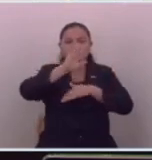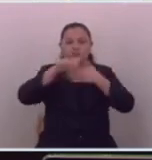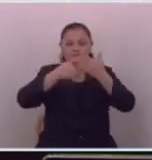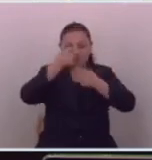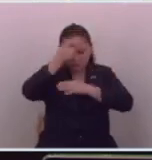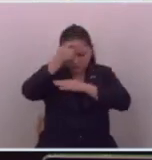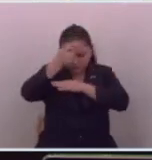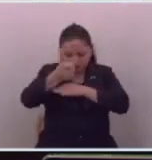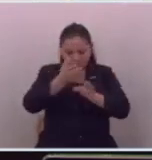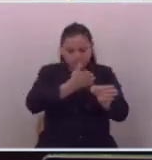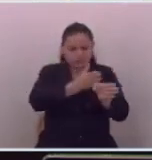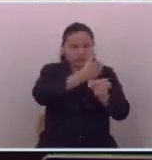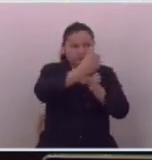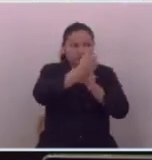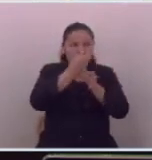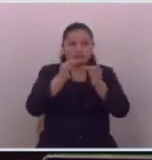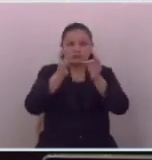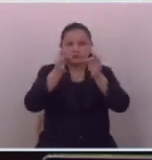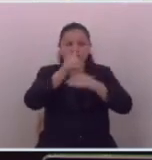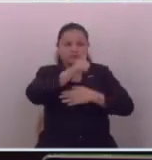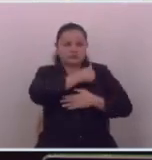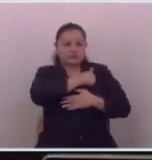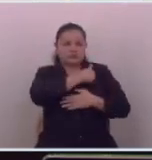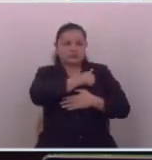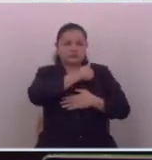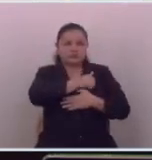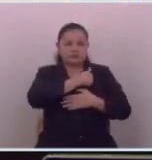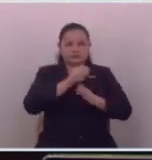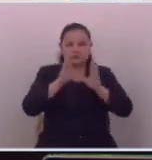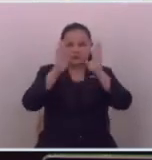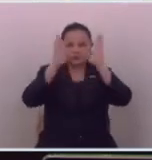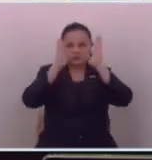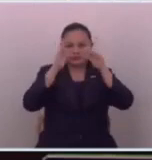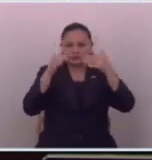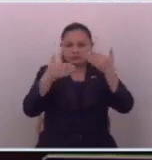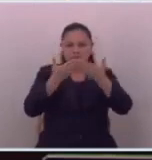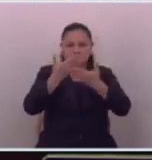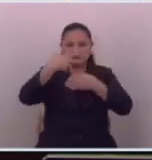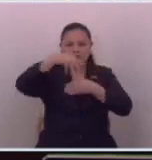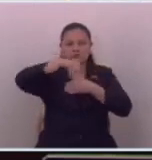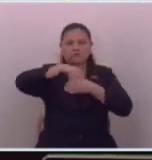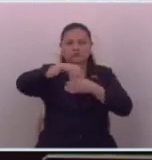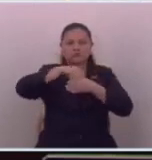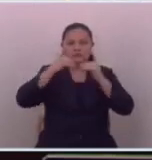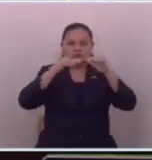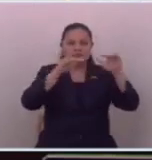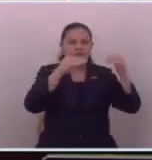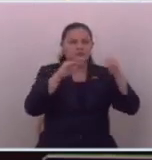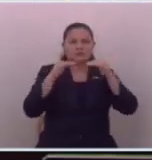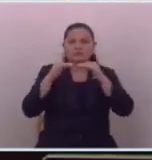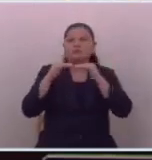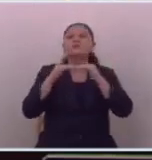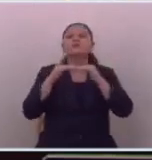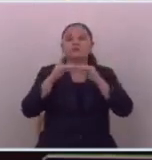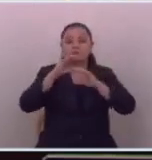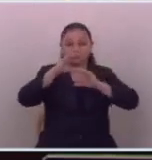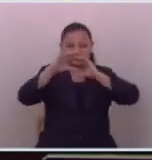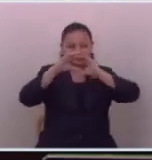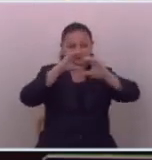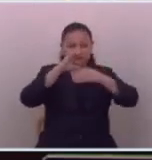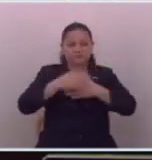las personas y profesionales que de manera responsable se dedican a generar contenido a través de los diferentes medios de